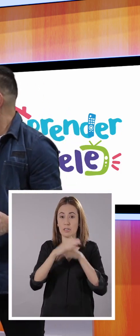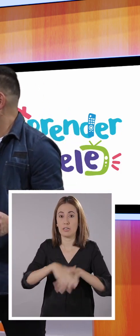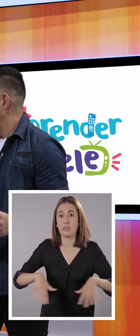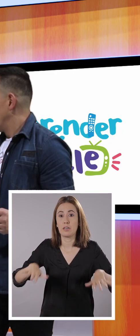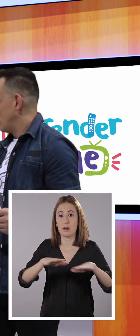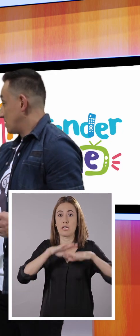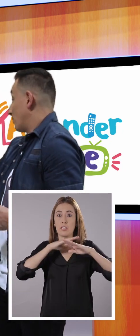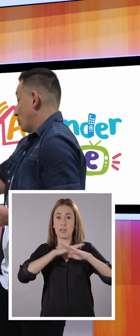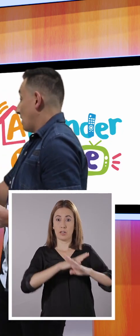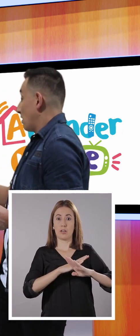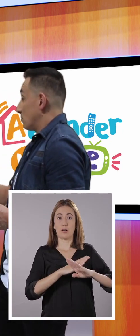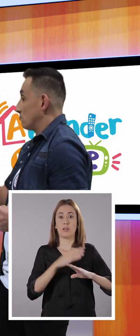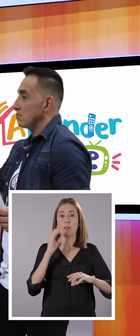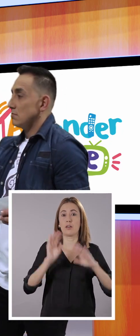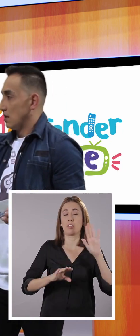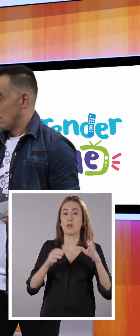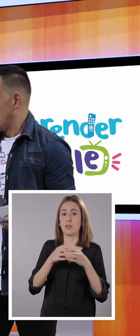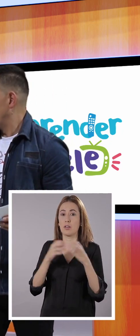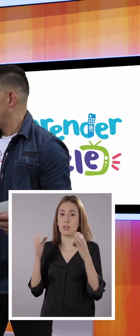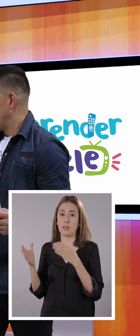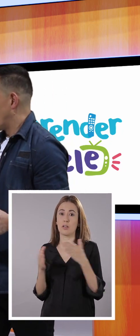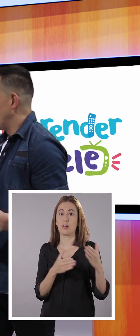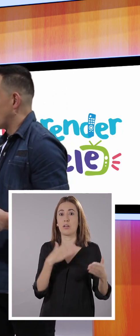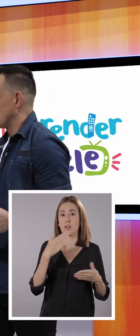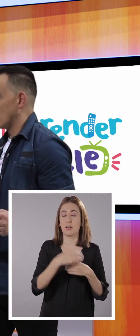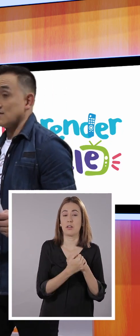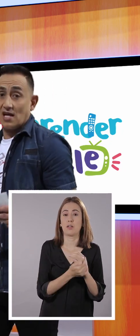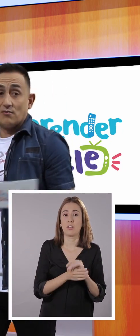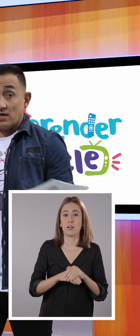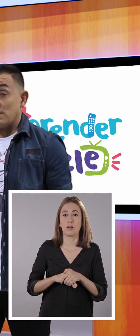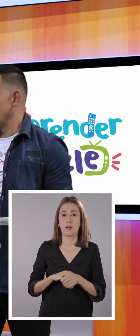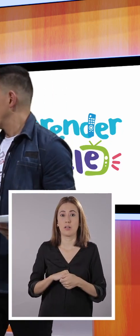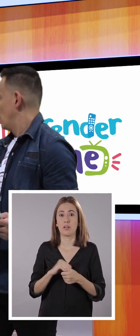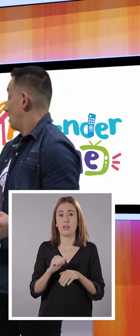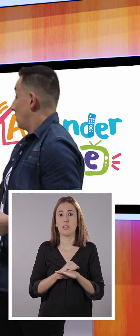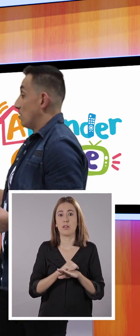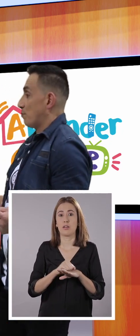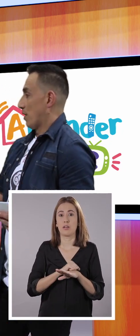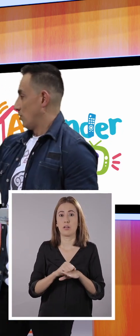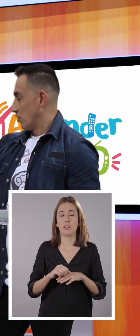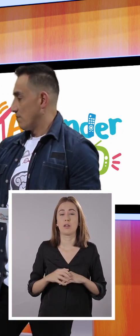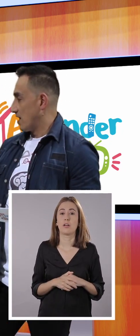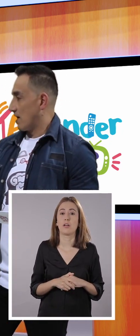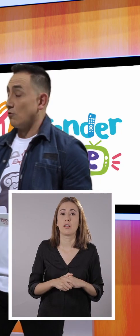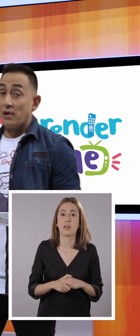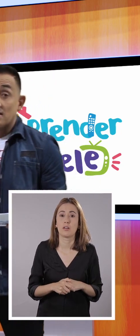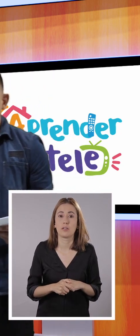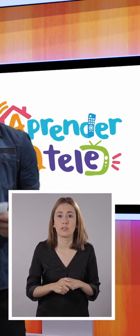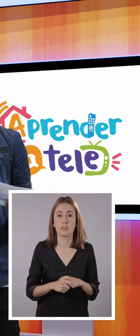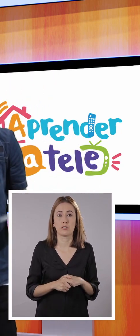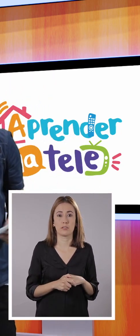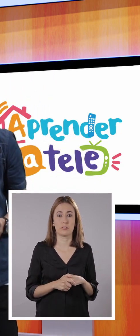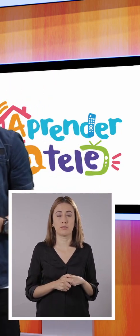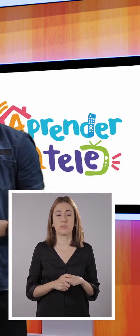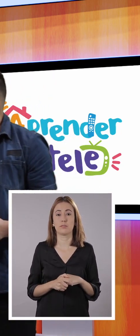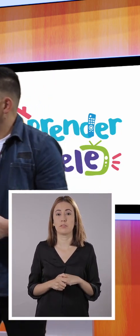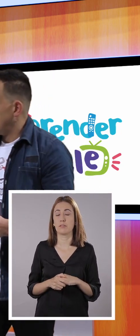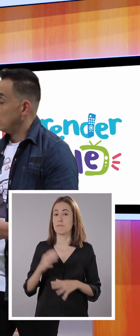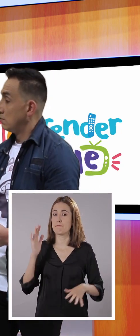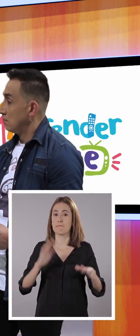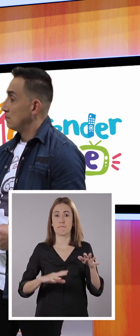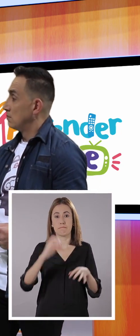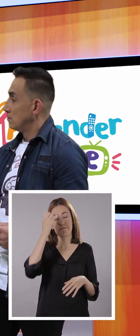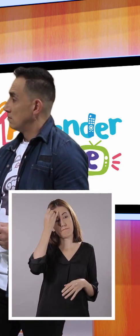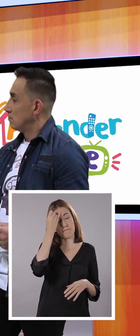bicho se acercaba y se protegieron. Como tú comentaste que se lavó las manos, pero no de manera completa. Ok.